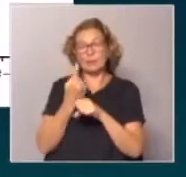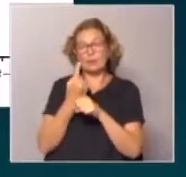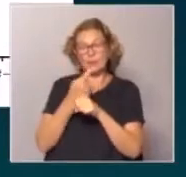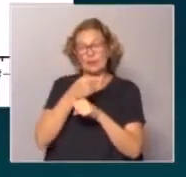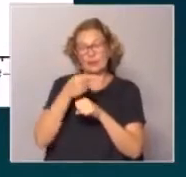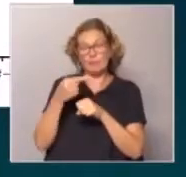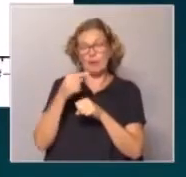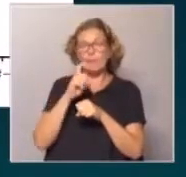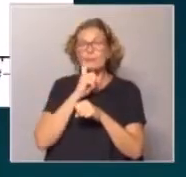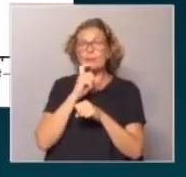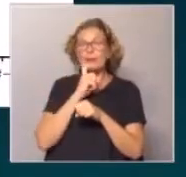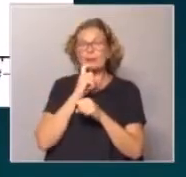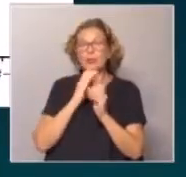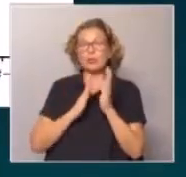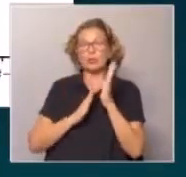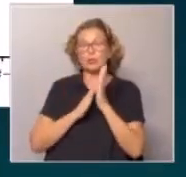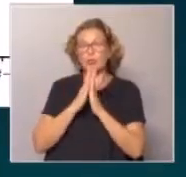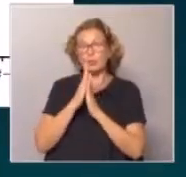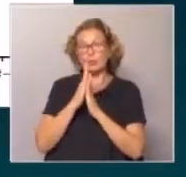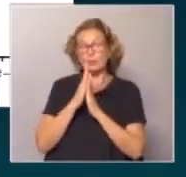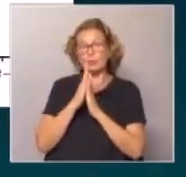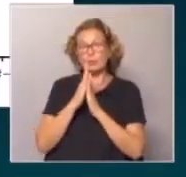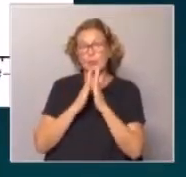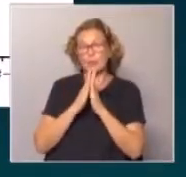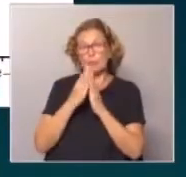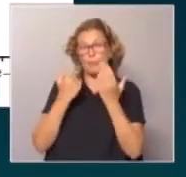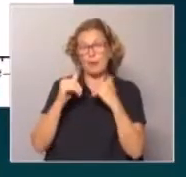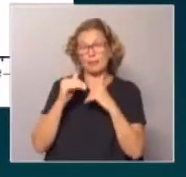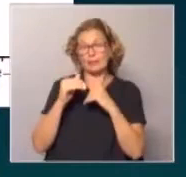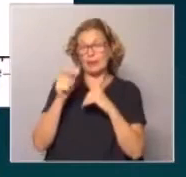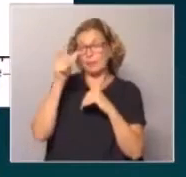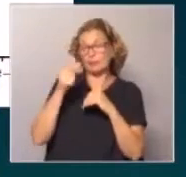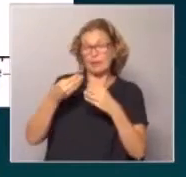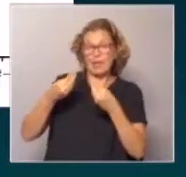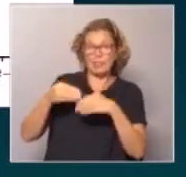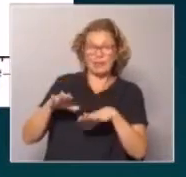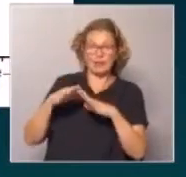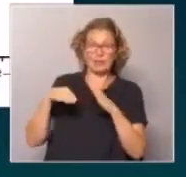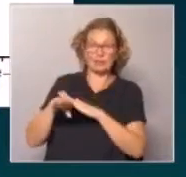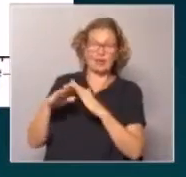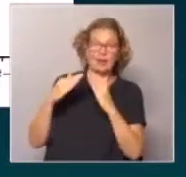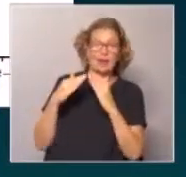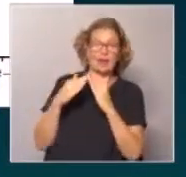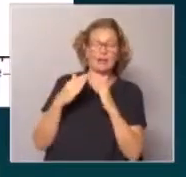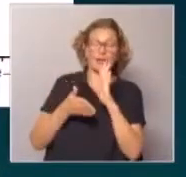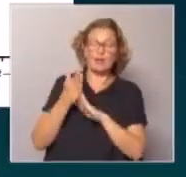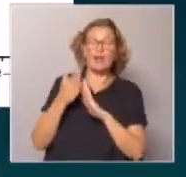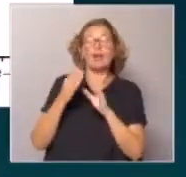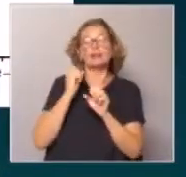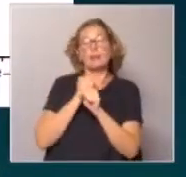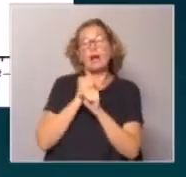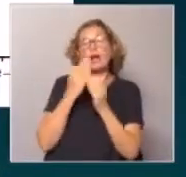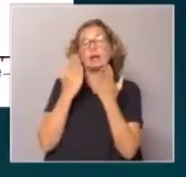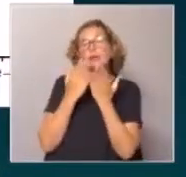semana de marzo subimos un poco más. Subir significa que hay más movilidad. O sea que las personas dejan de estar tanto en las casas y van a trabajar, a